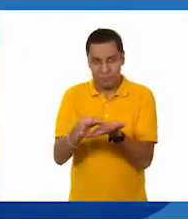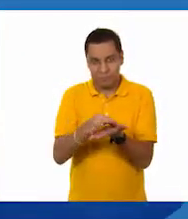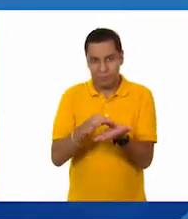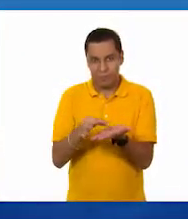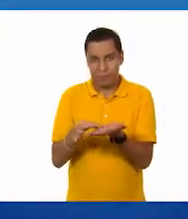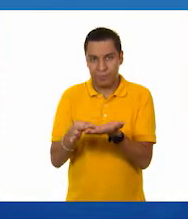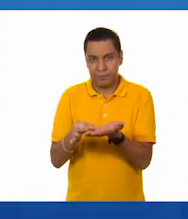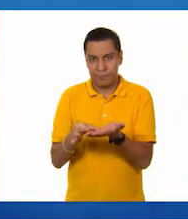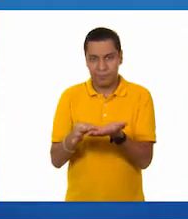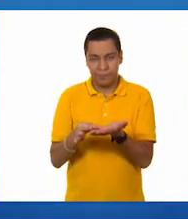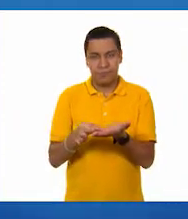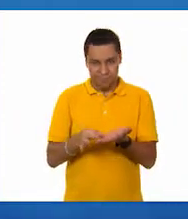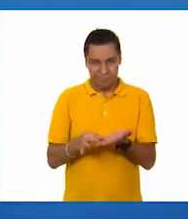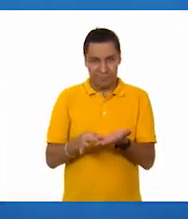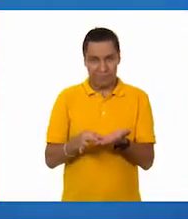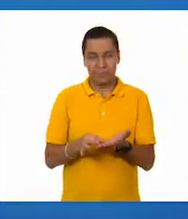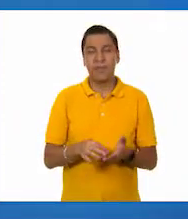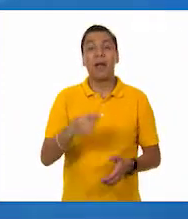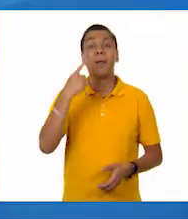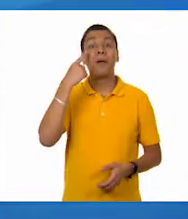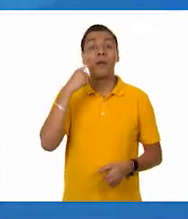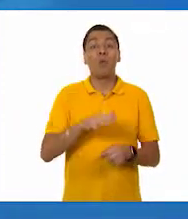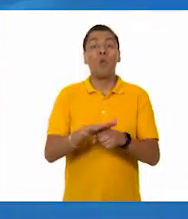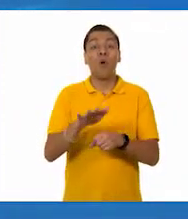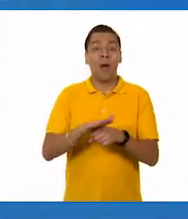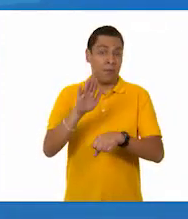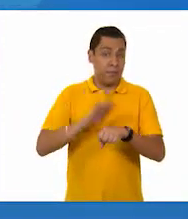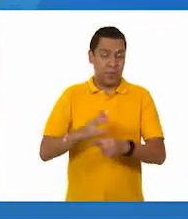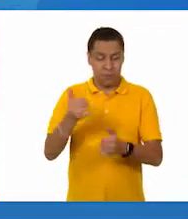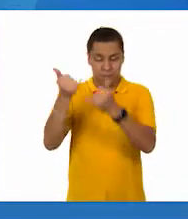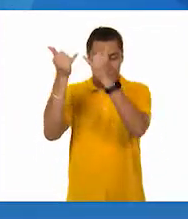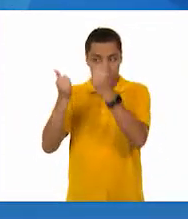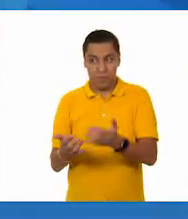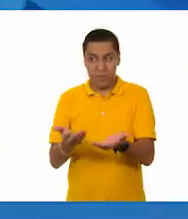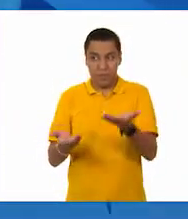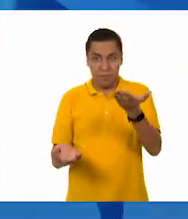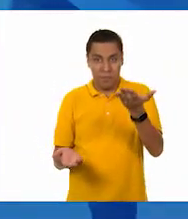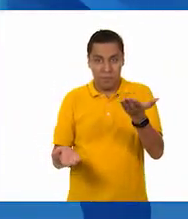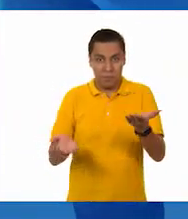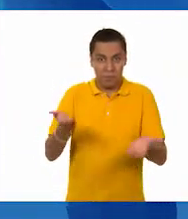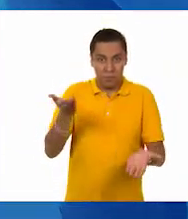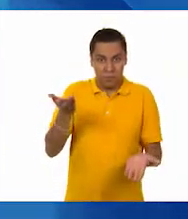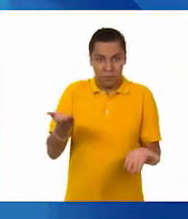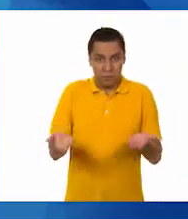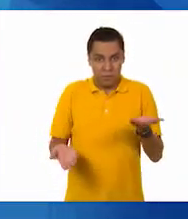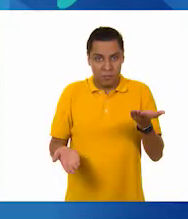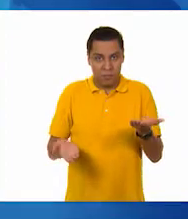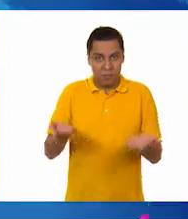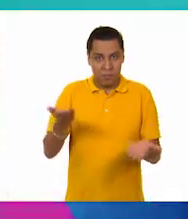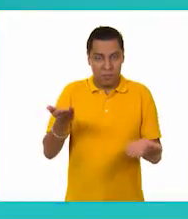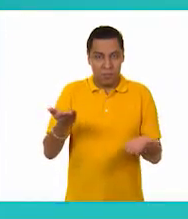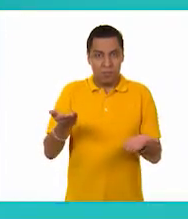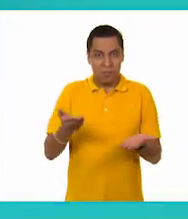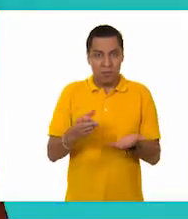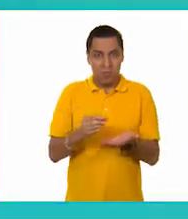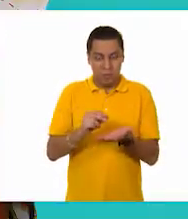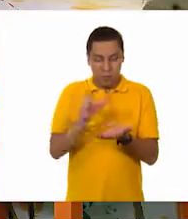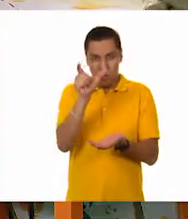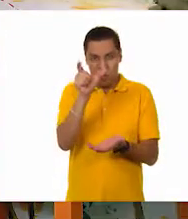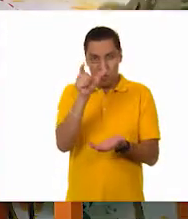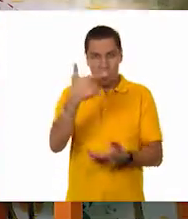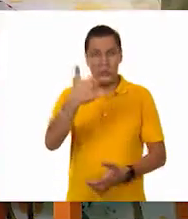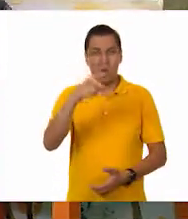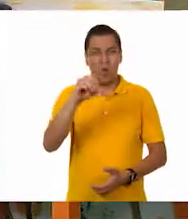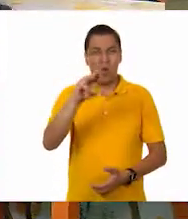Muy bien. Yo digo que la bolsita con cinco frijoles. ¿La bolsita con cinco frijoles, Oscar? Yo digo que la goma. ¿La goma? A ver.